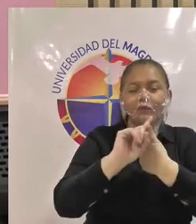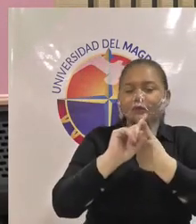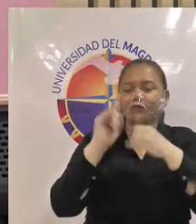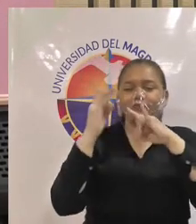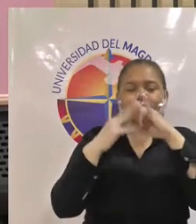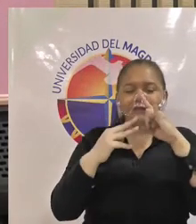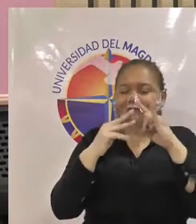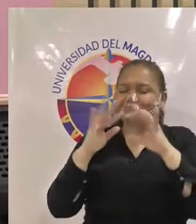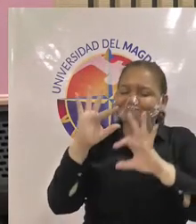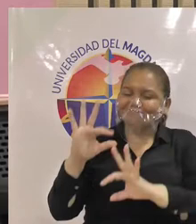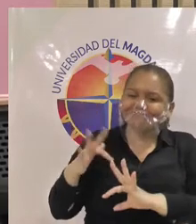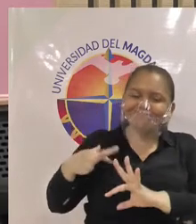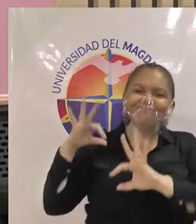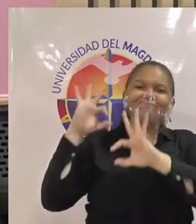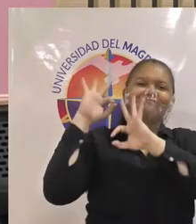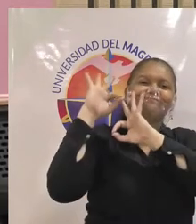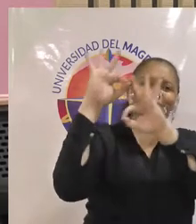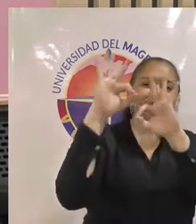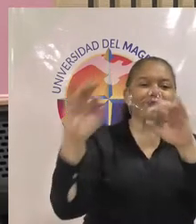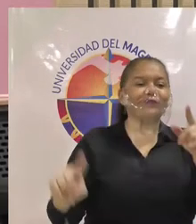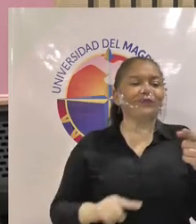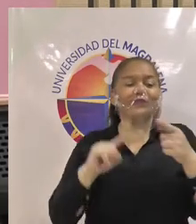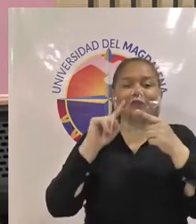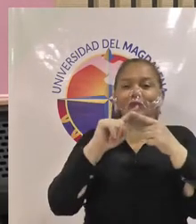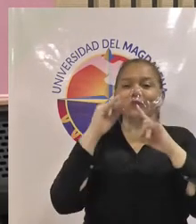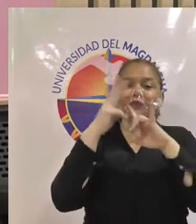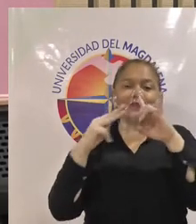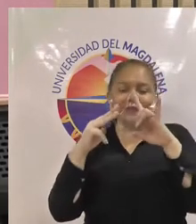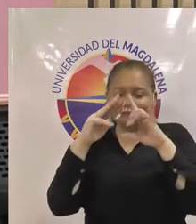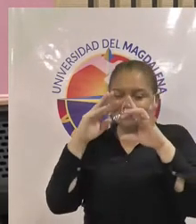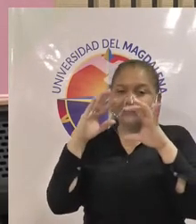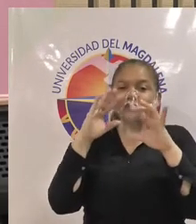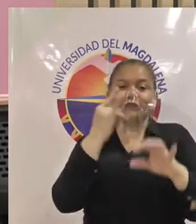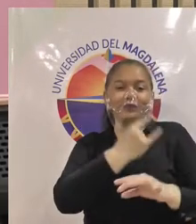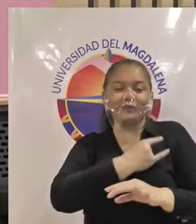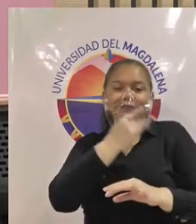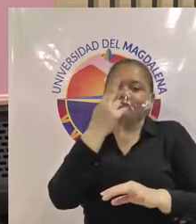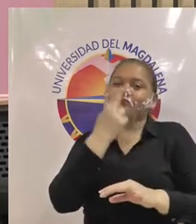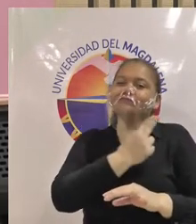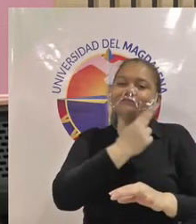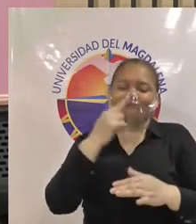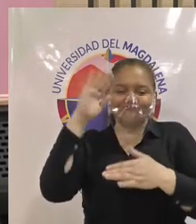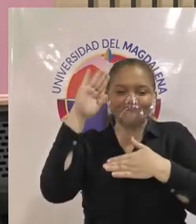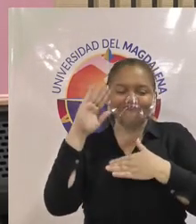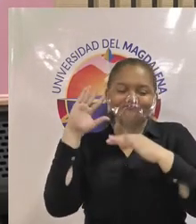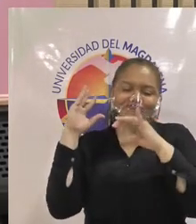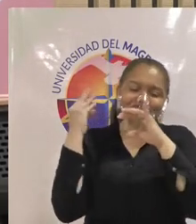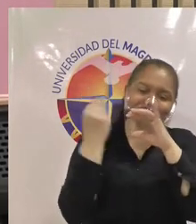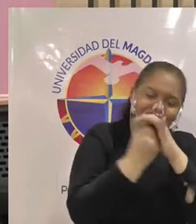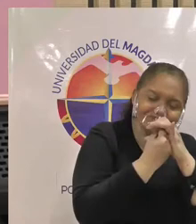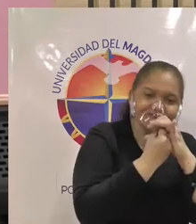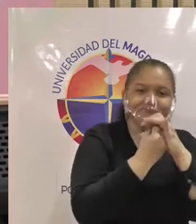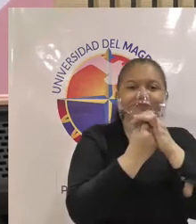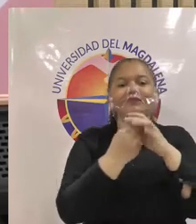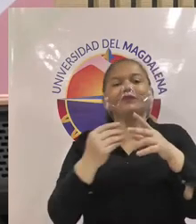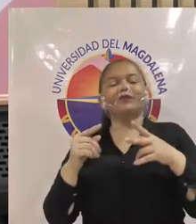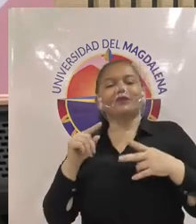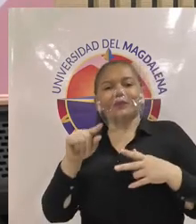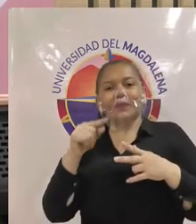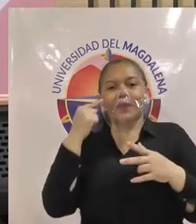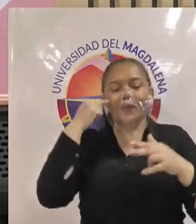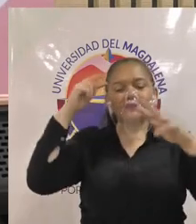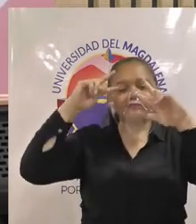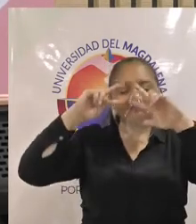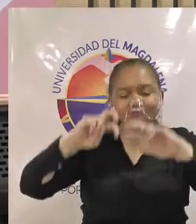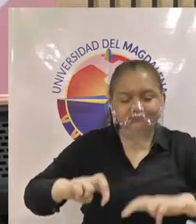universidad comprometida con la inclusión la pluriversidad universidad comprometida con la creación la